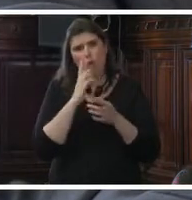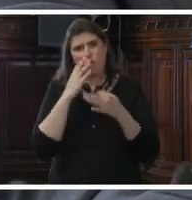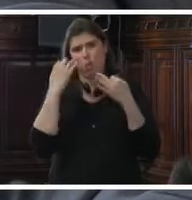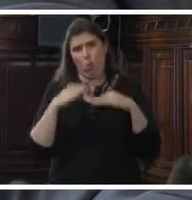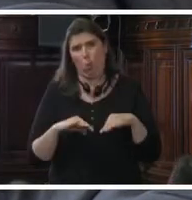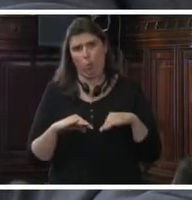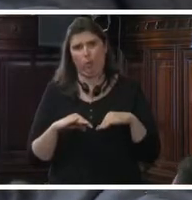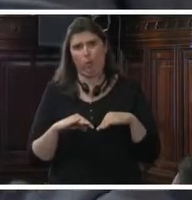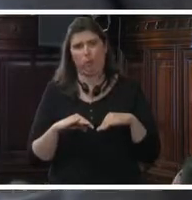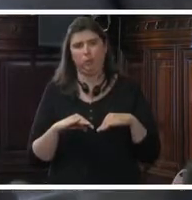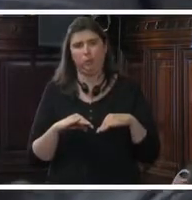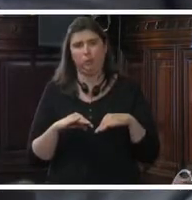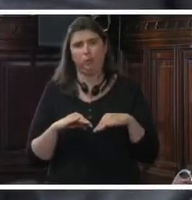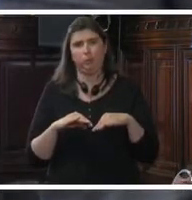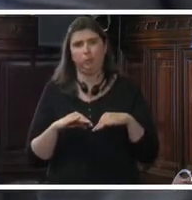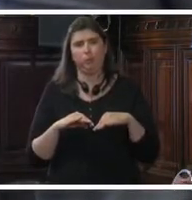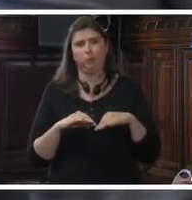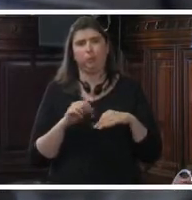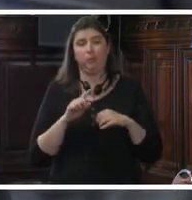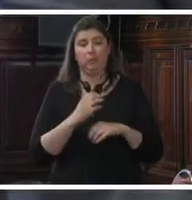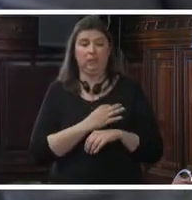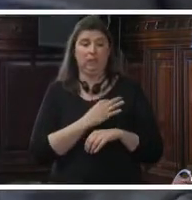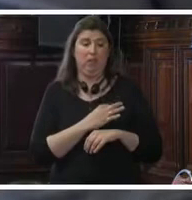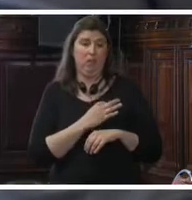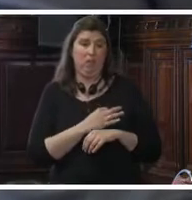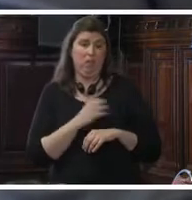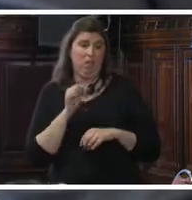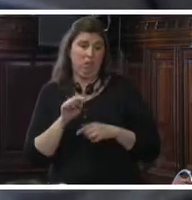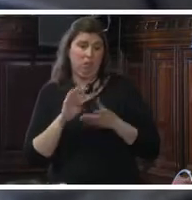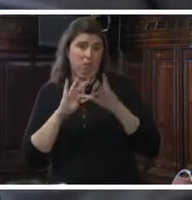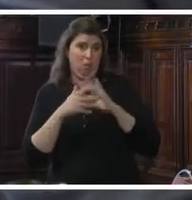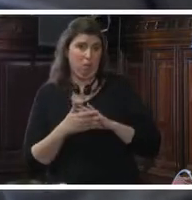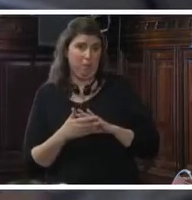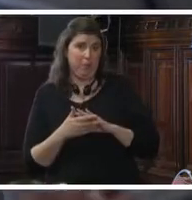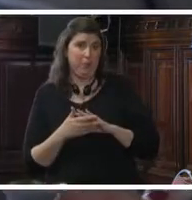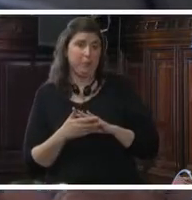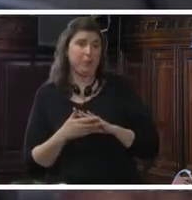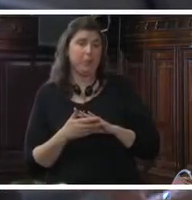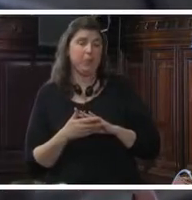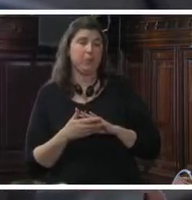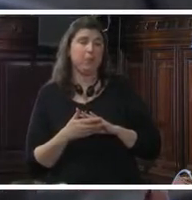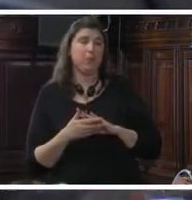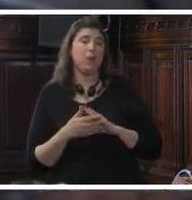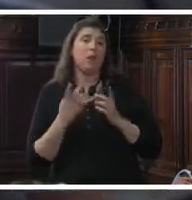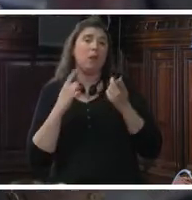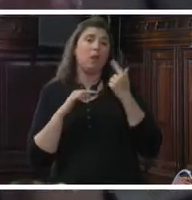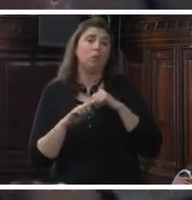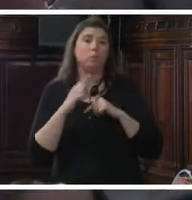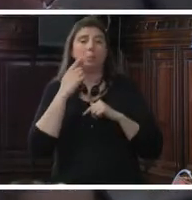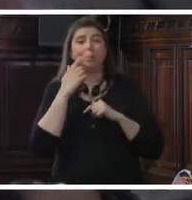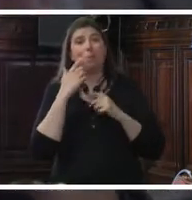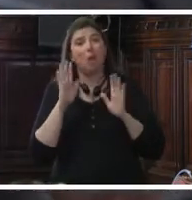esta, si se vive esta circunstancia. Entonces, me parece que es